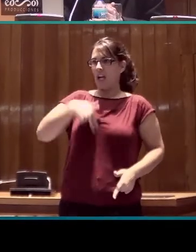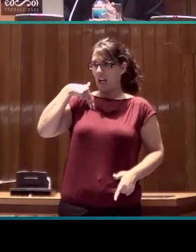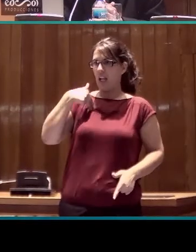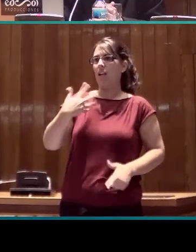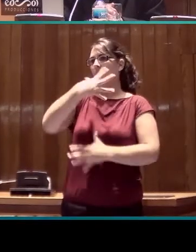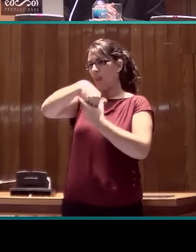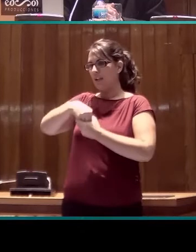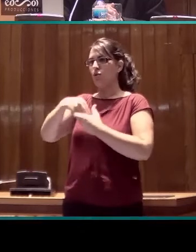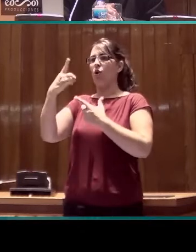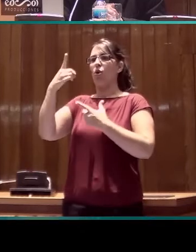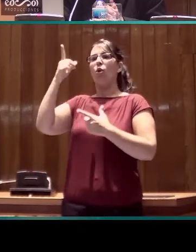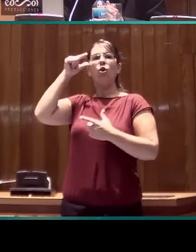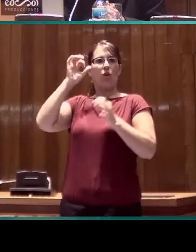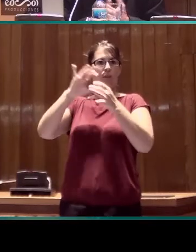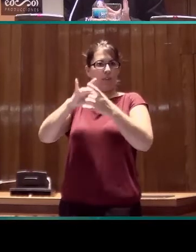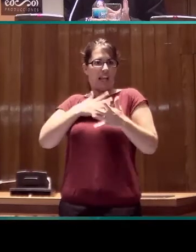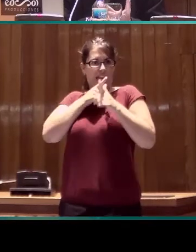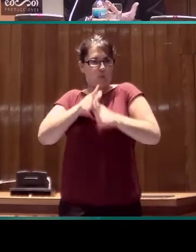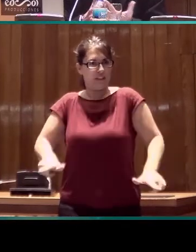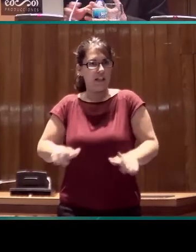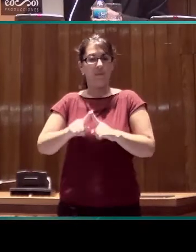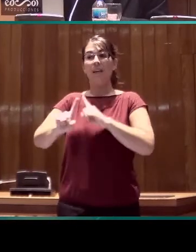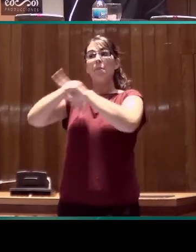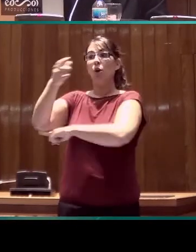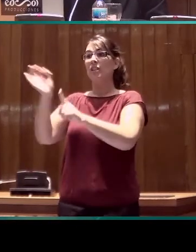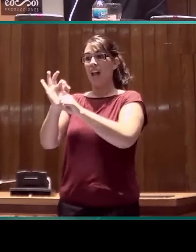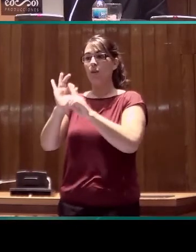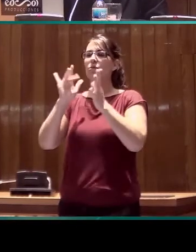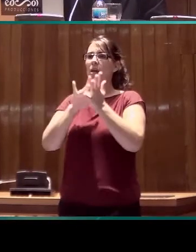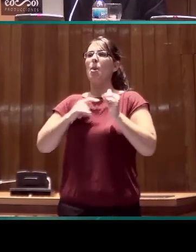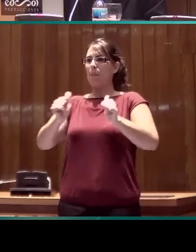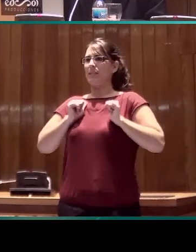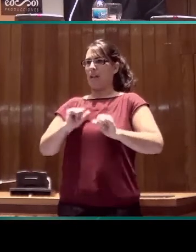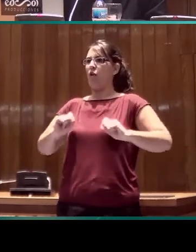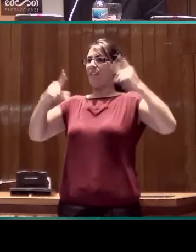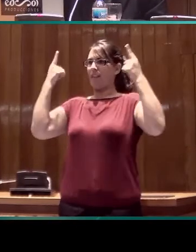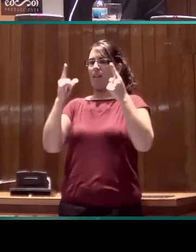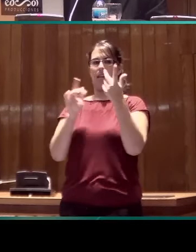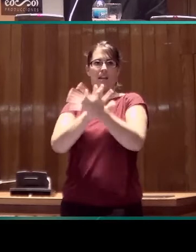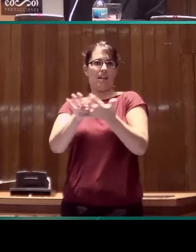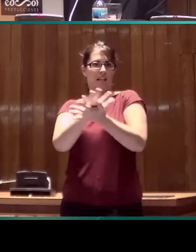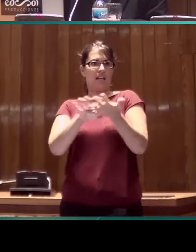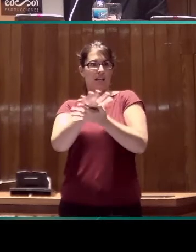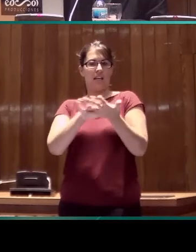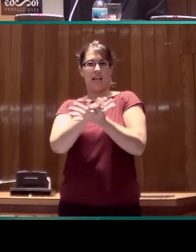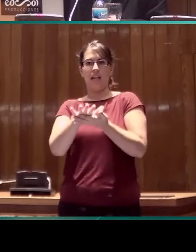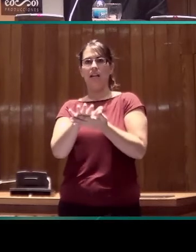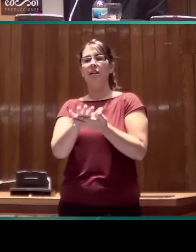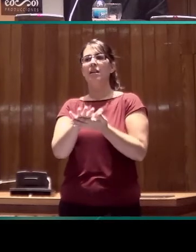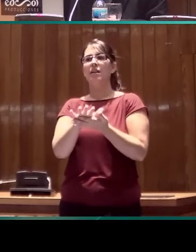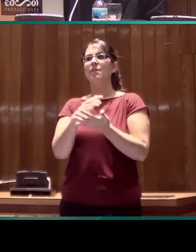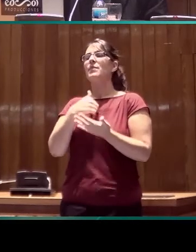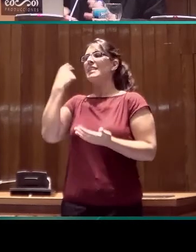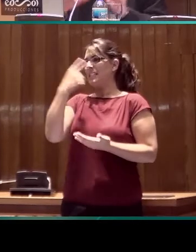el doctorado de lingüística. Y en cuanto a posgrado, el máster oficial de lengua de señas, ya sé